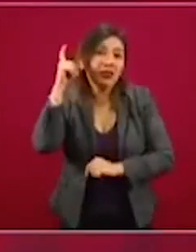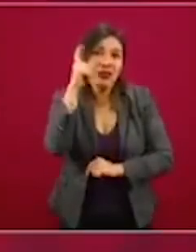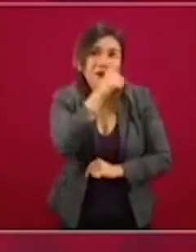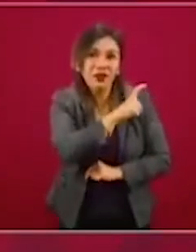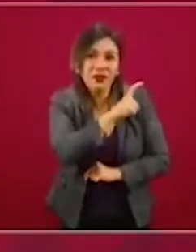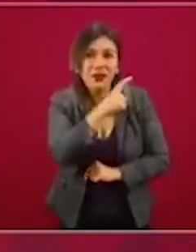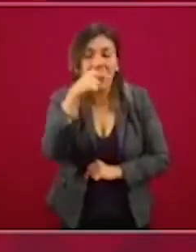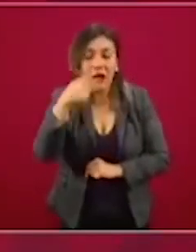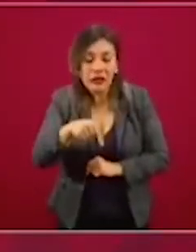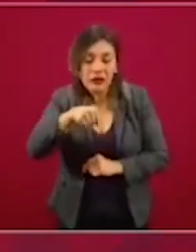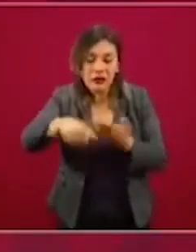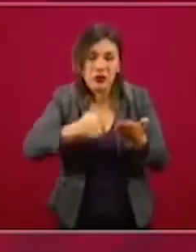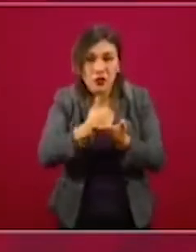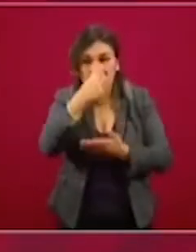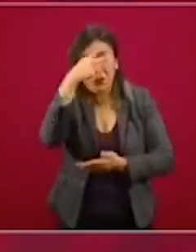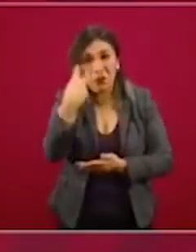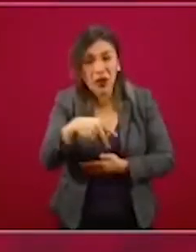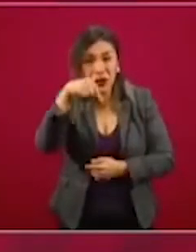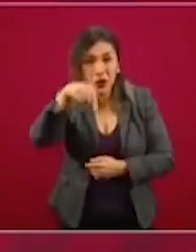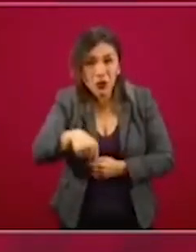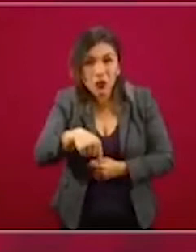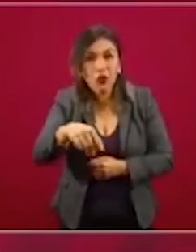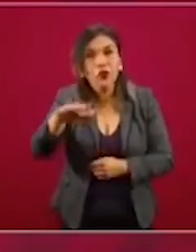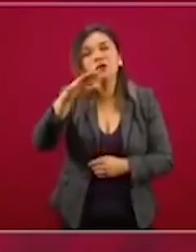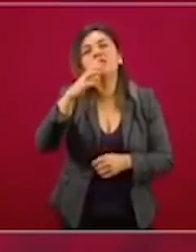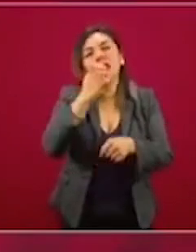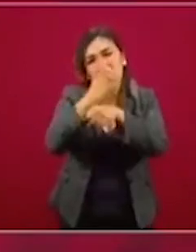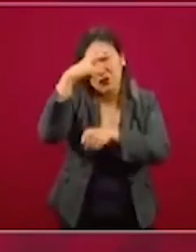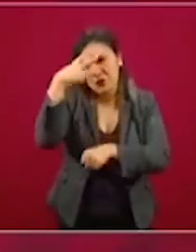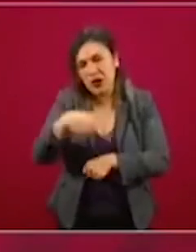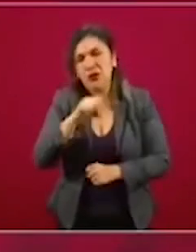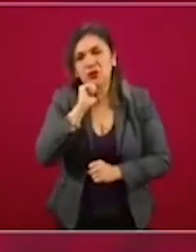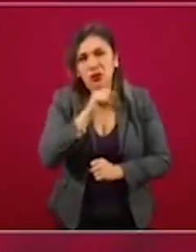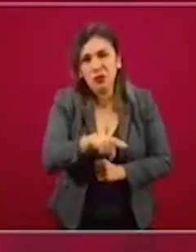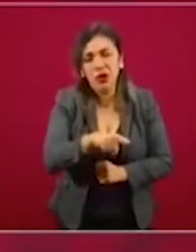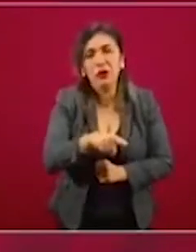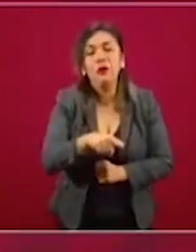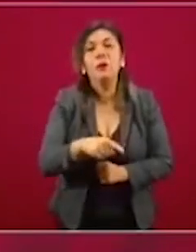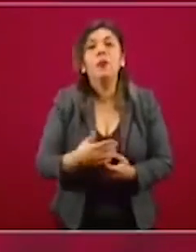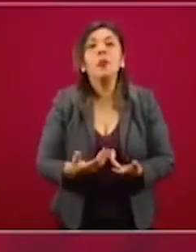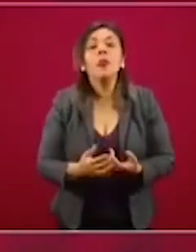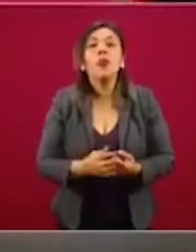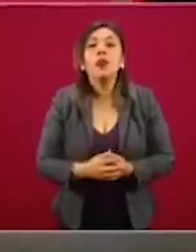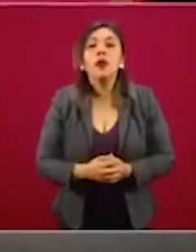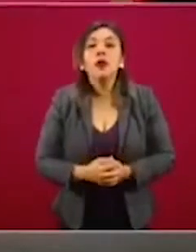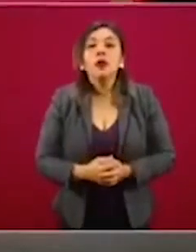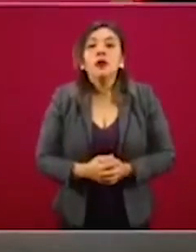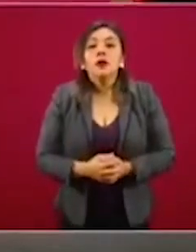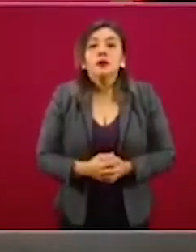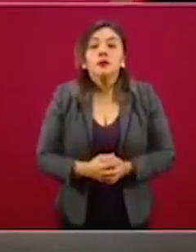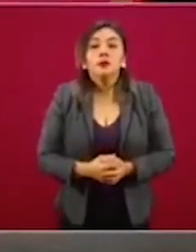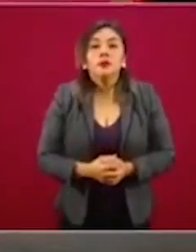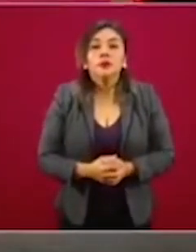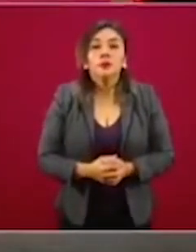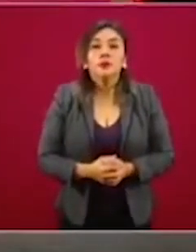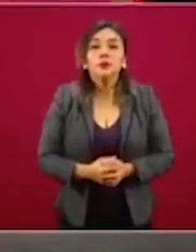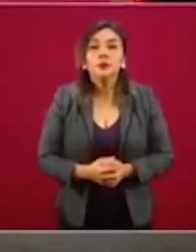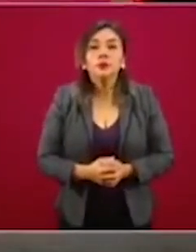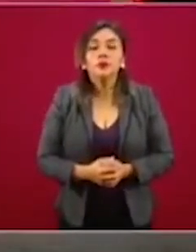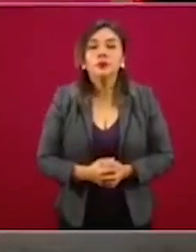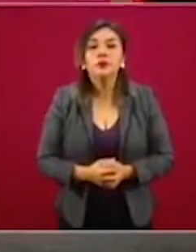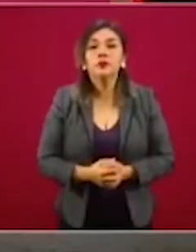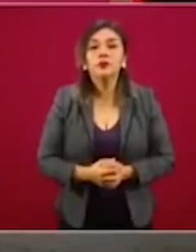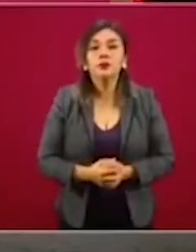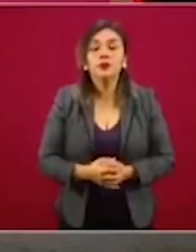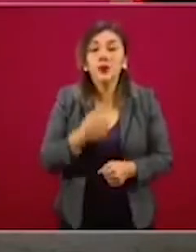y, pese a disentir de la estrategia para enfrentar la pandemia, cerraron sus tiendas para evitar la propagación del virus, informó el presidente